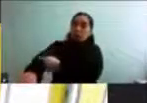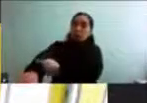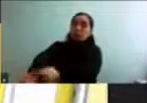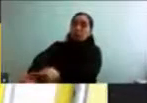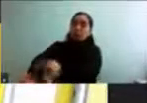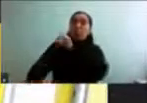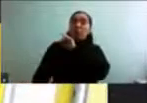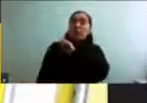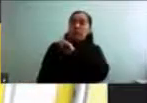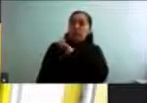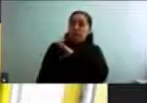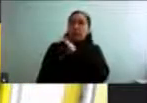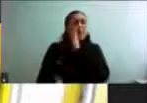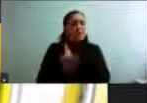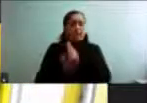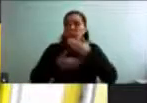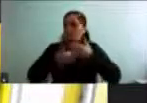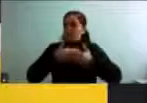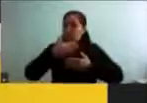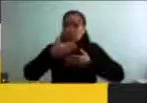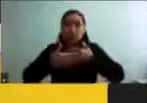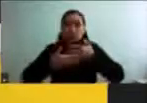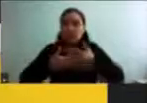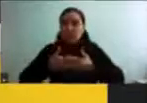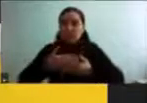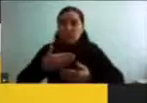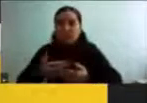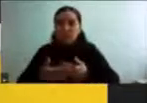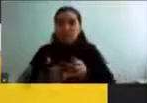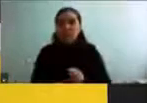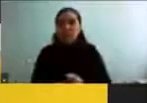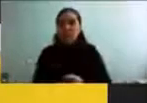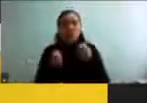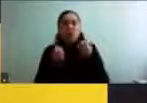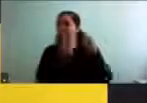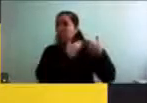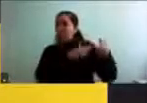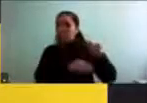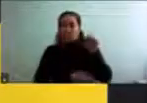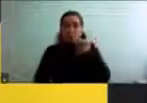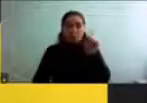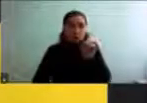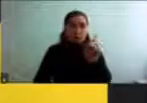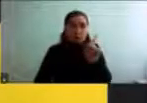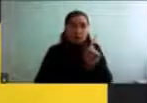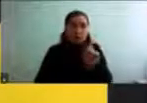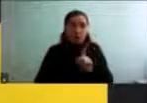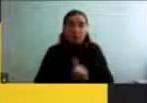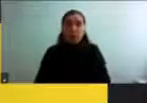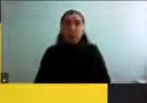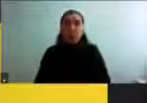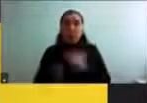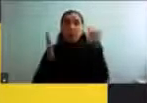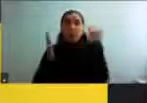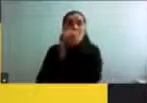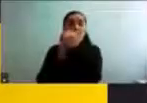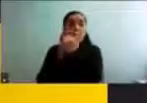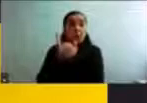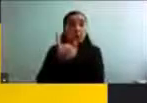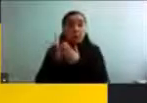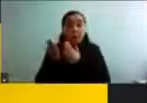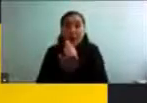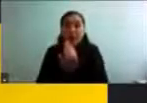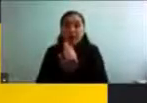continuamente y no dejarlo de lado. Porque a veces se empiezan los programas y no se continúan.